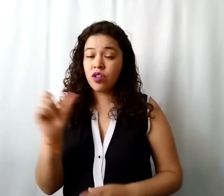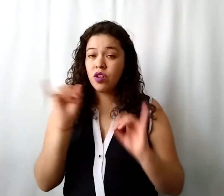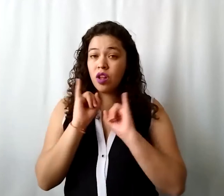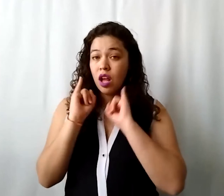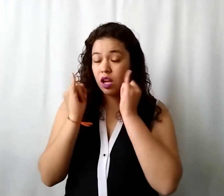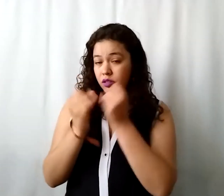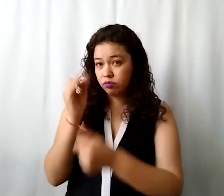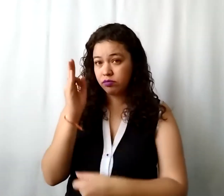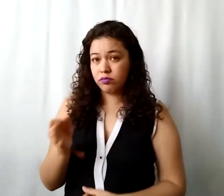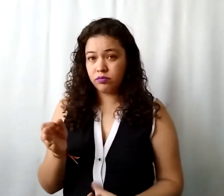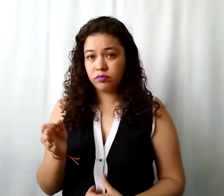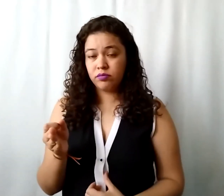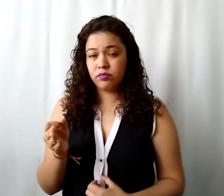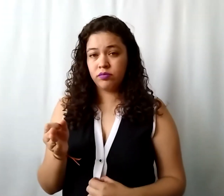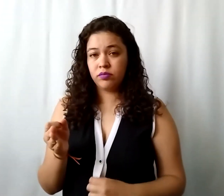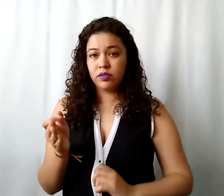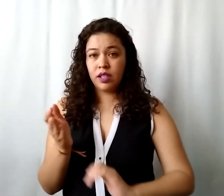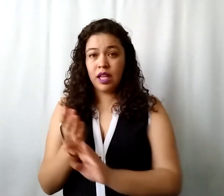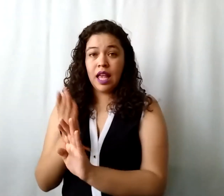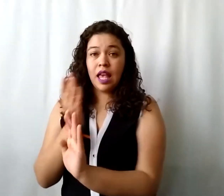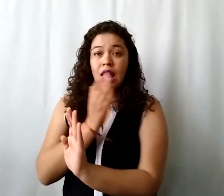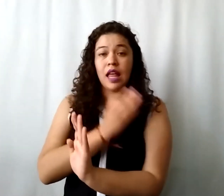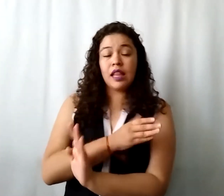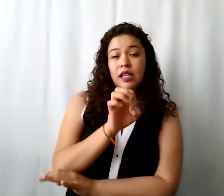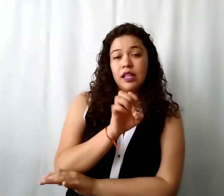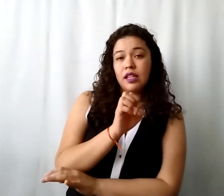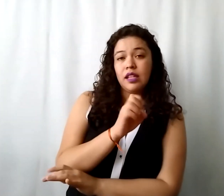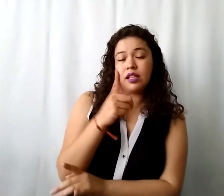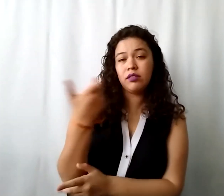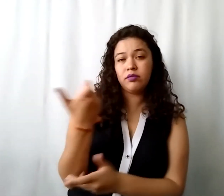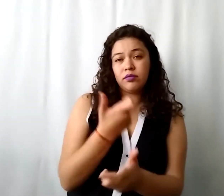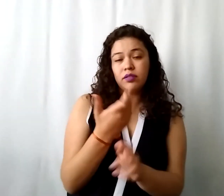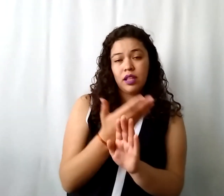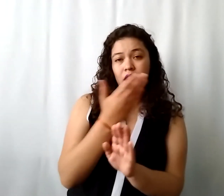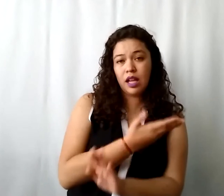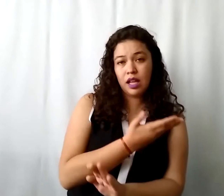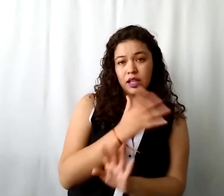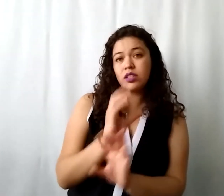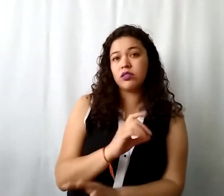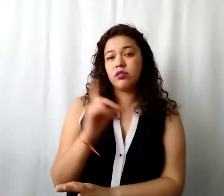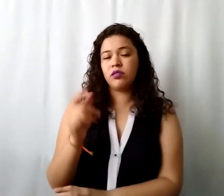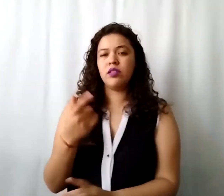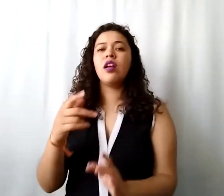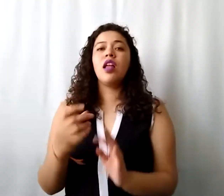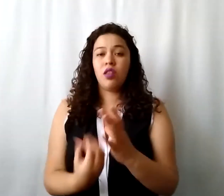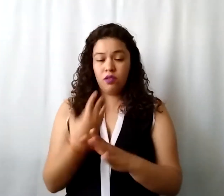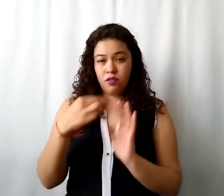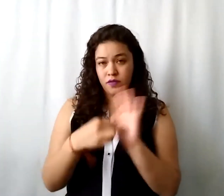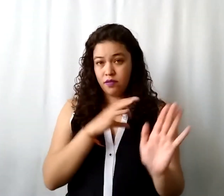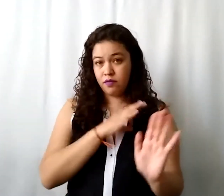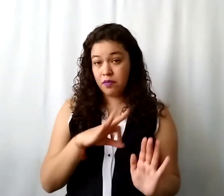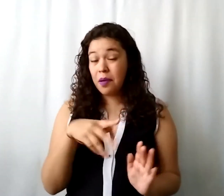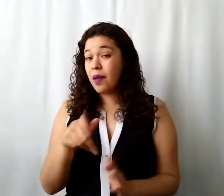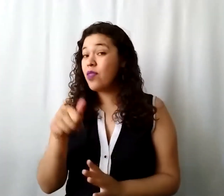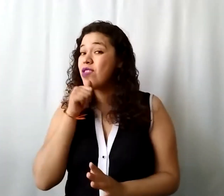ver si es antes del ingreso de tu presupuesto entonces entonces si podría firmar el nuevo sin embargo si no